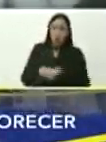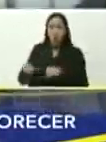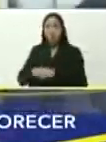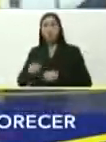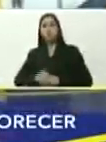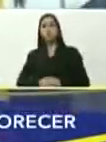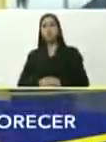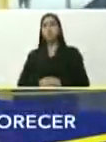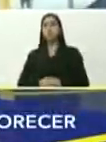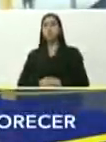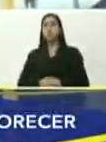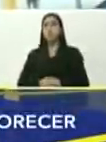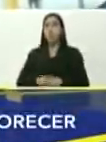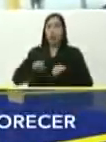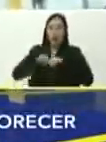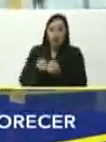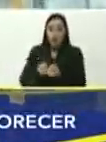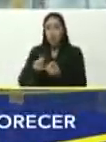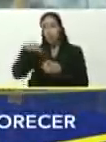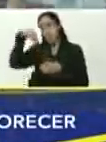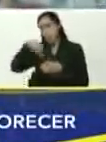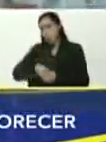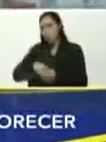le falló la caja, ponle la caja,